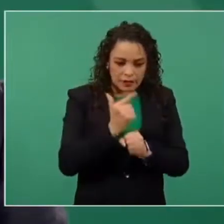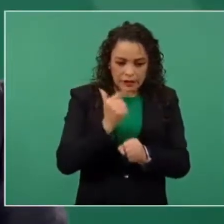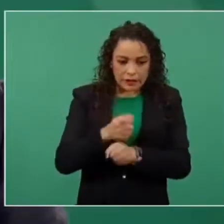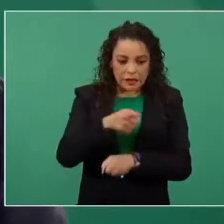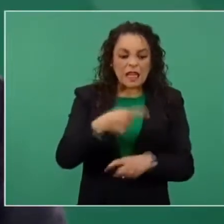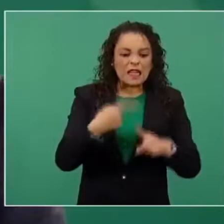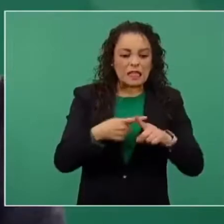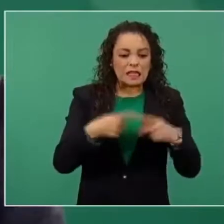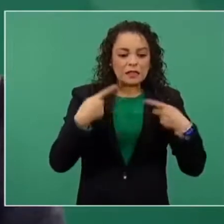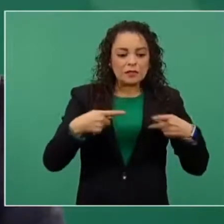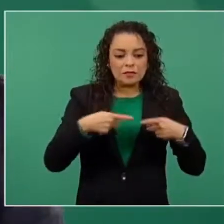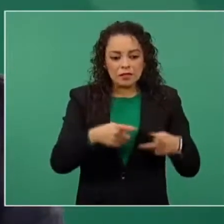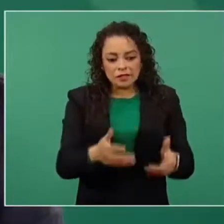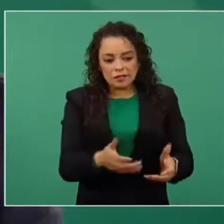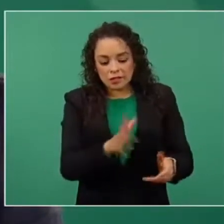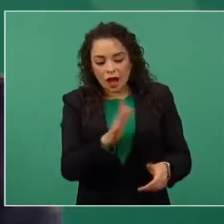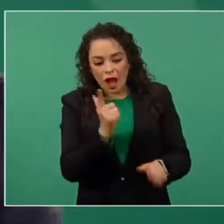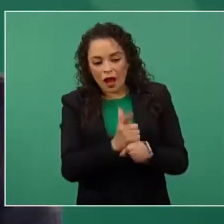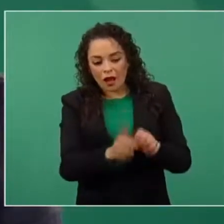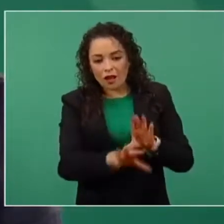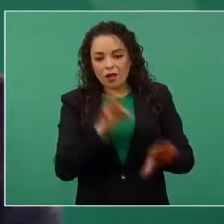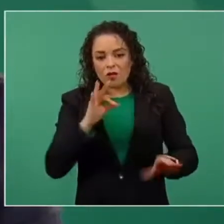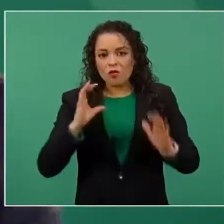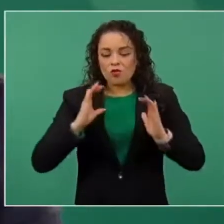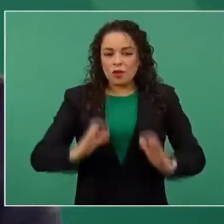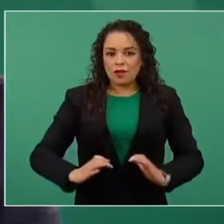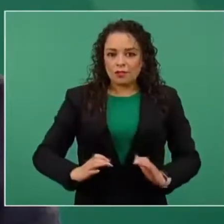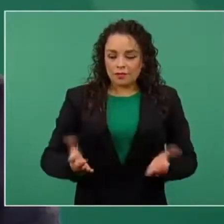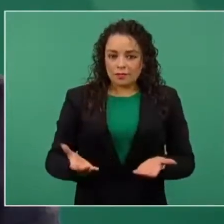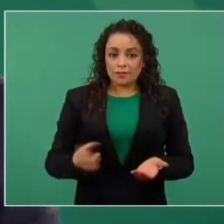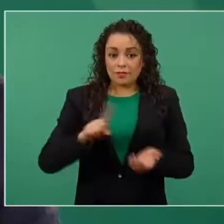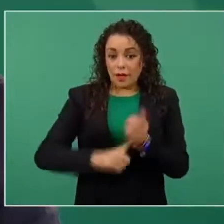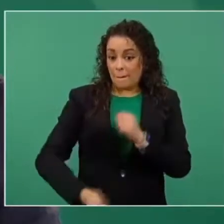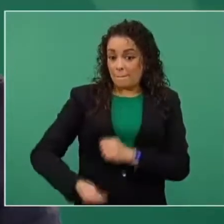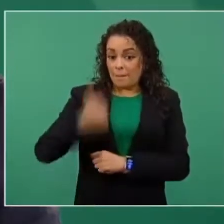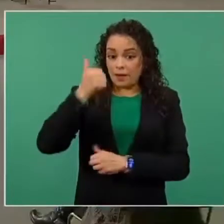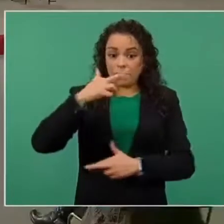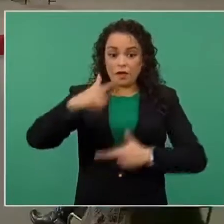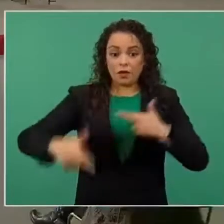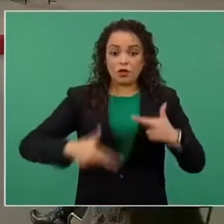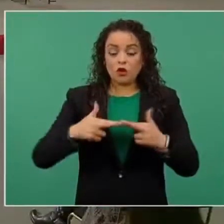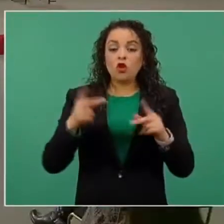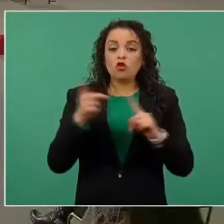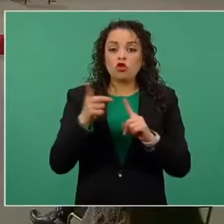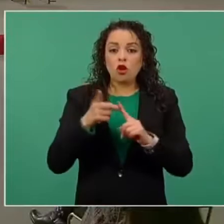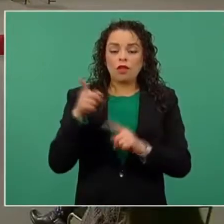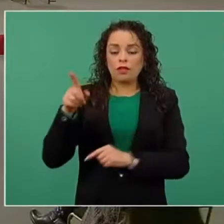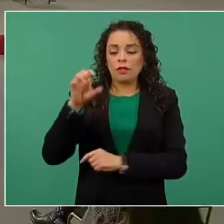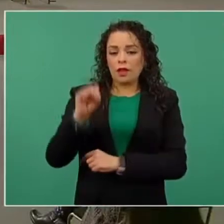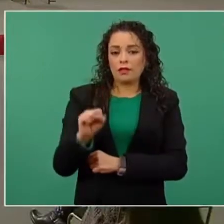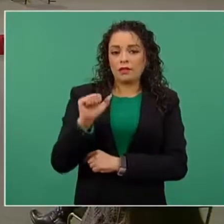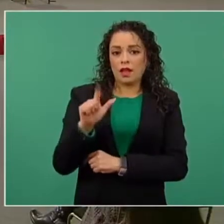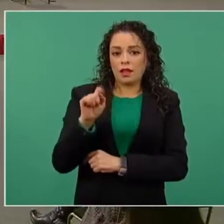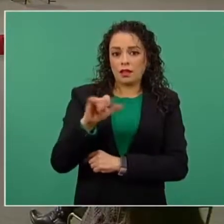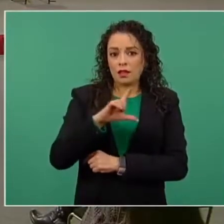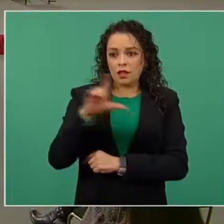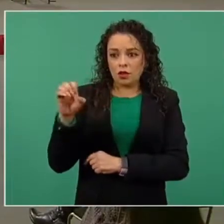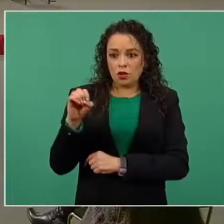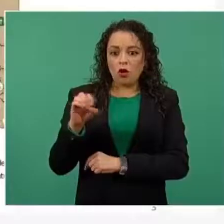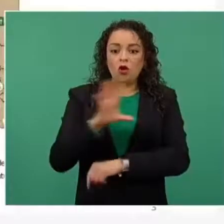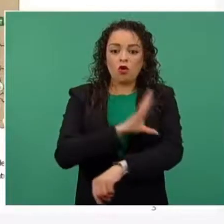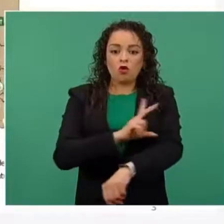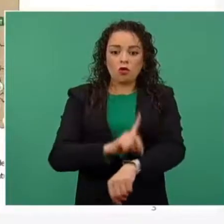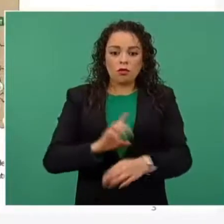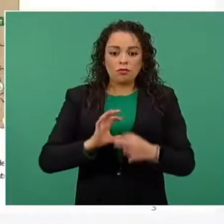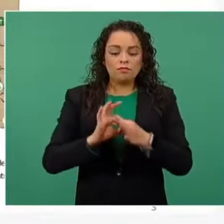supuesto, el primero que hicimos de carácter regional en las ciudades de Saltillo en un proyecto de coordinación con el